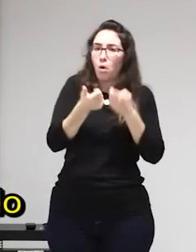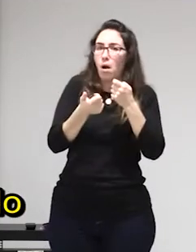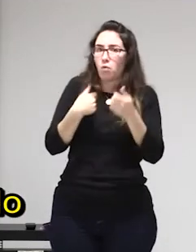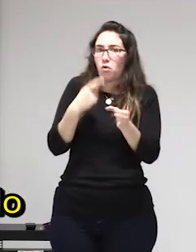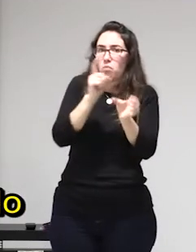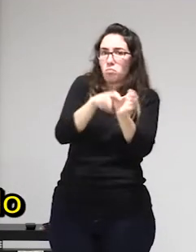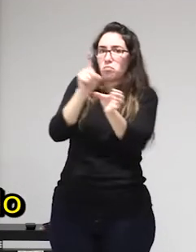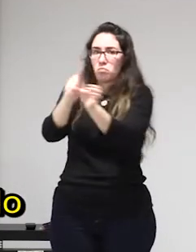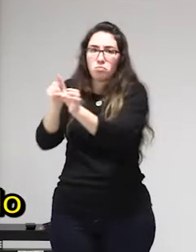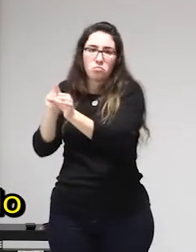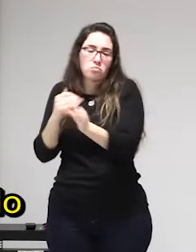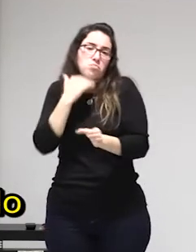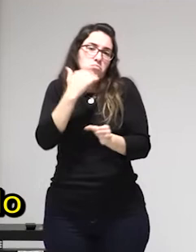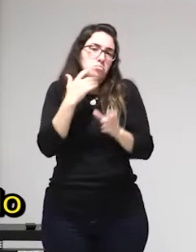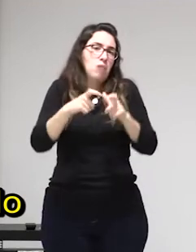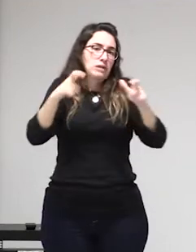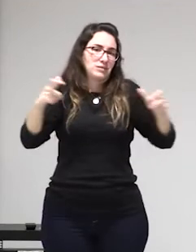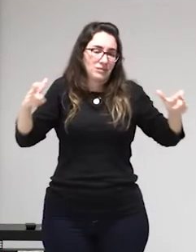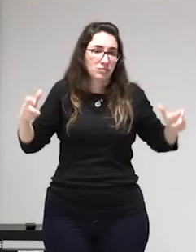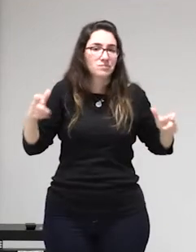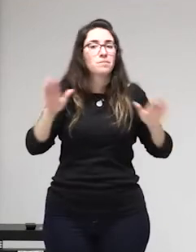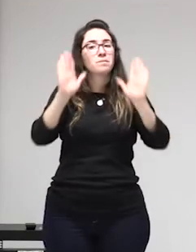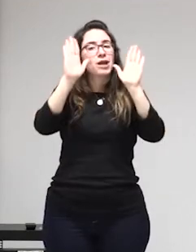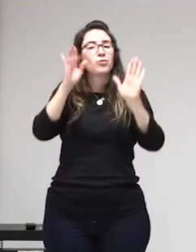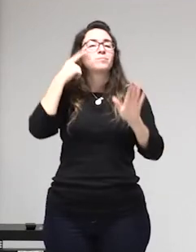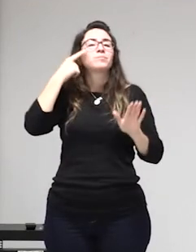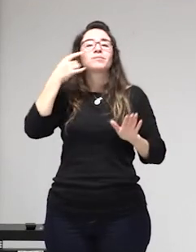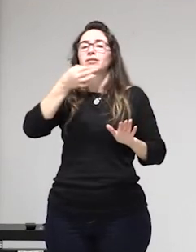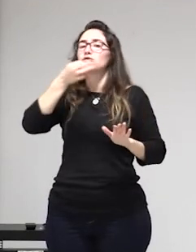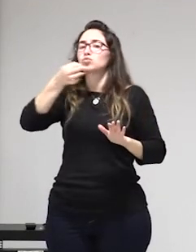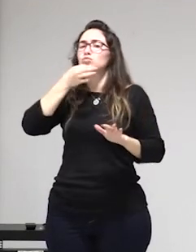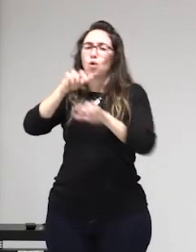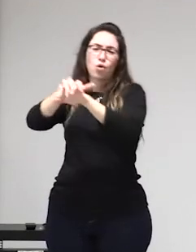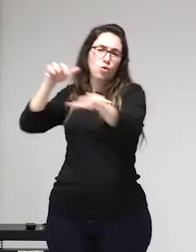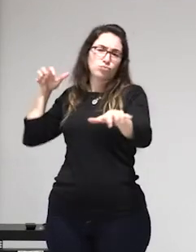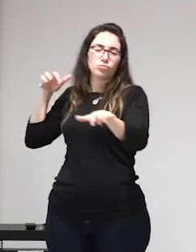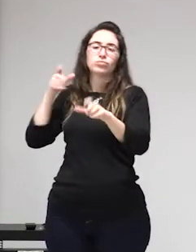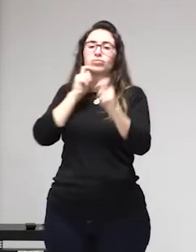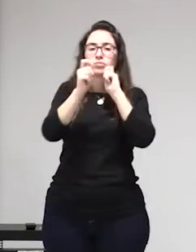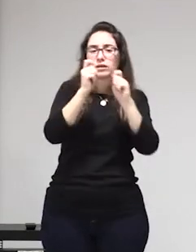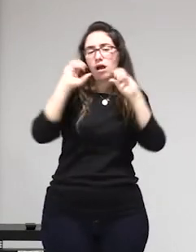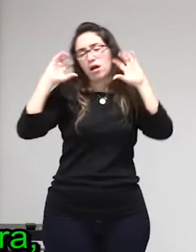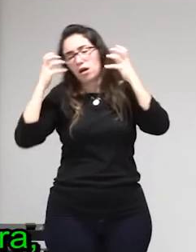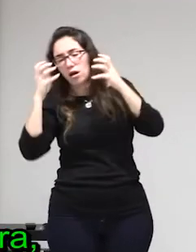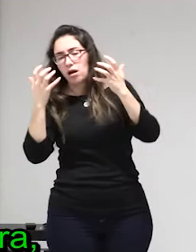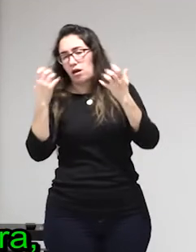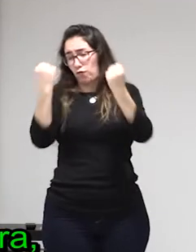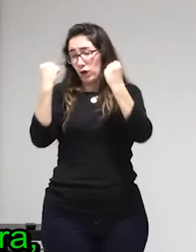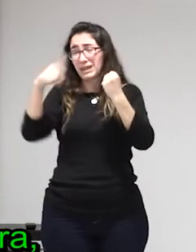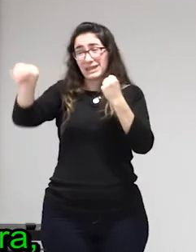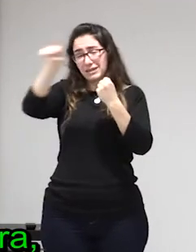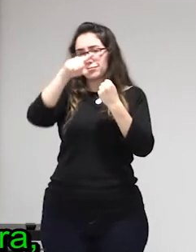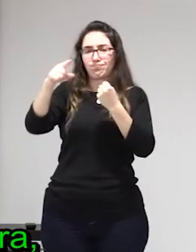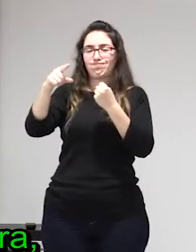que se está que está viendo ese acercamiento a vuestra voz a vuestra opinión si se lo está viendo en su caso bueno yo